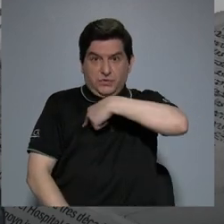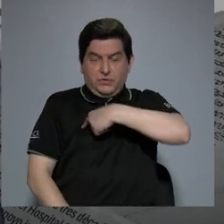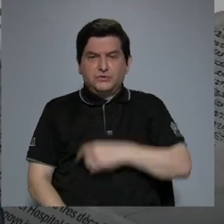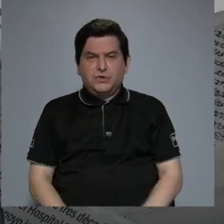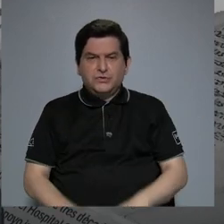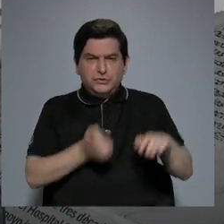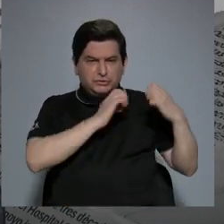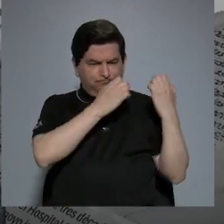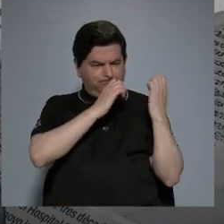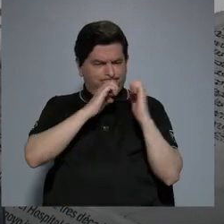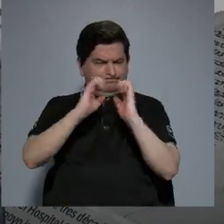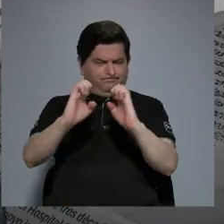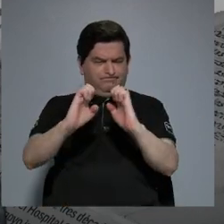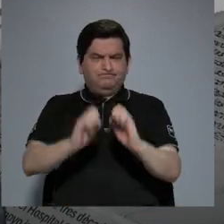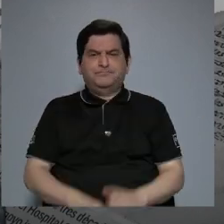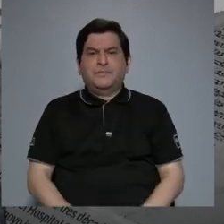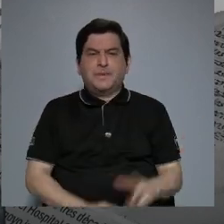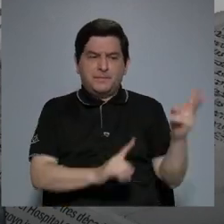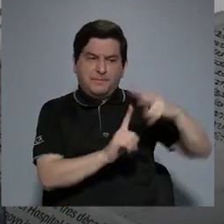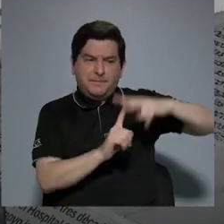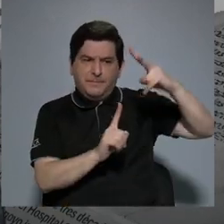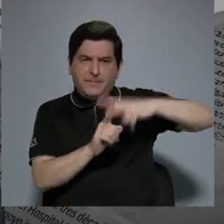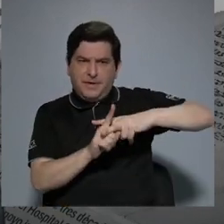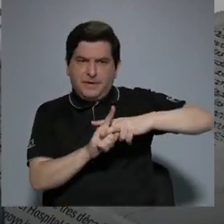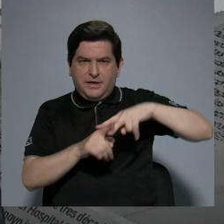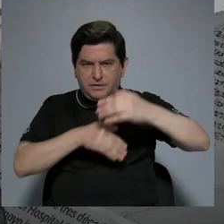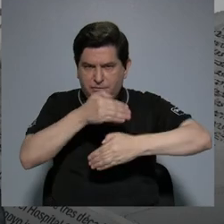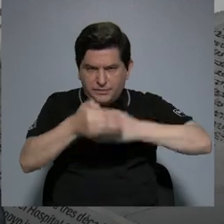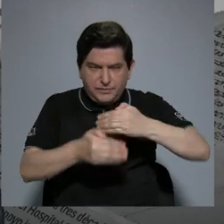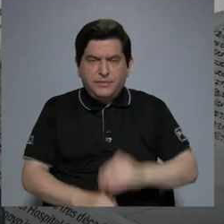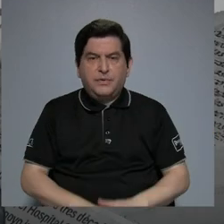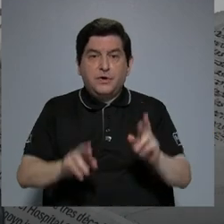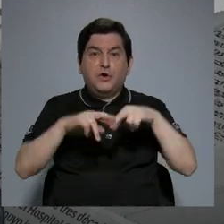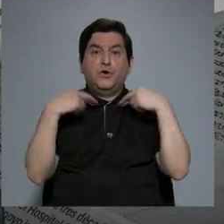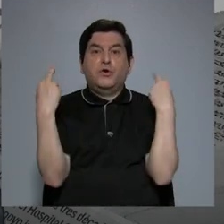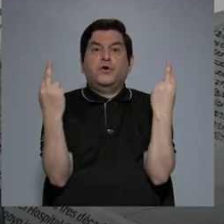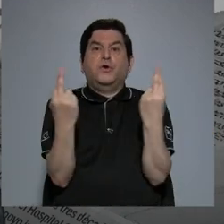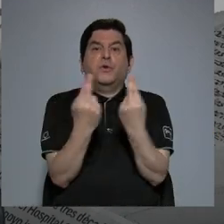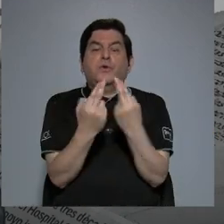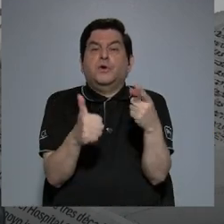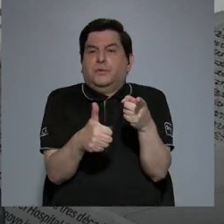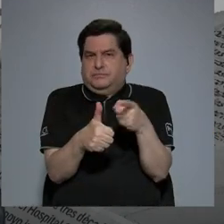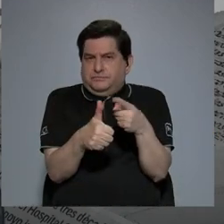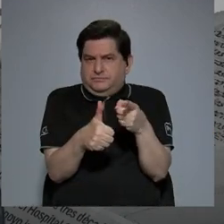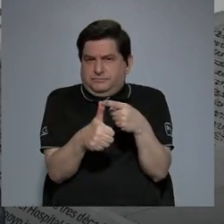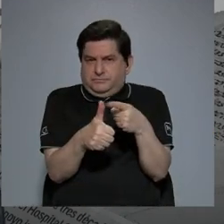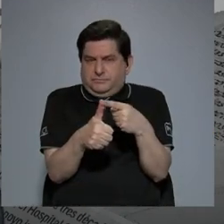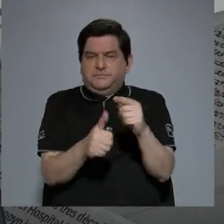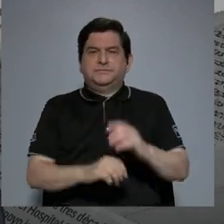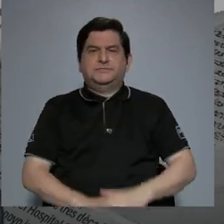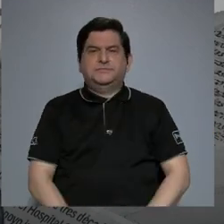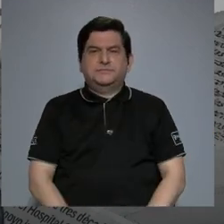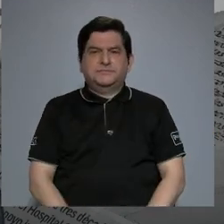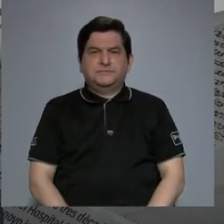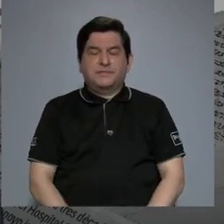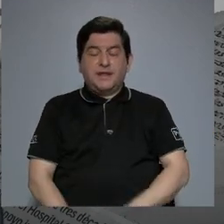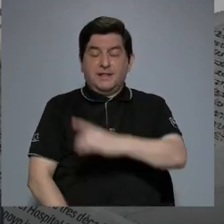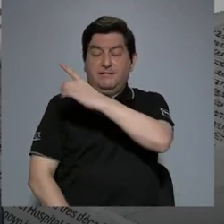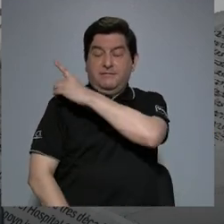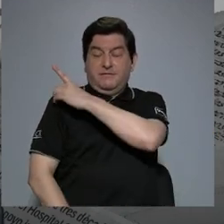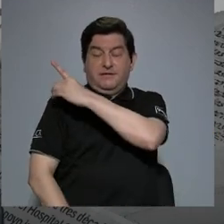estrategia de aplicación. Nos reunimos primeramente con los